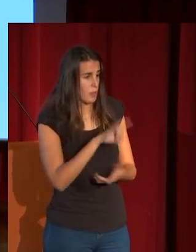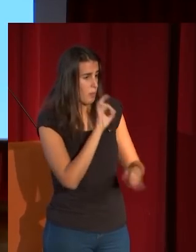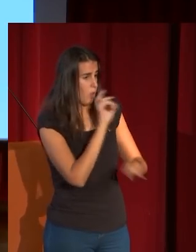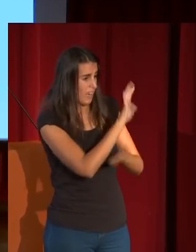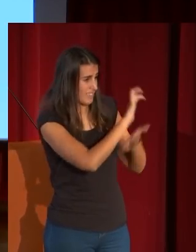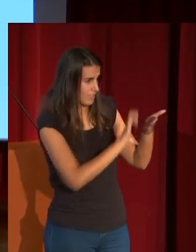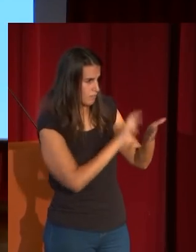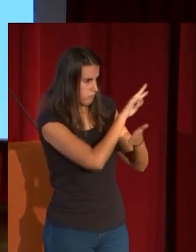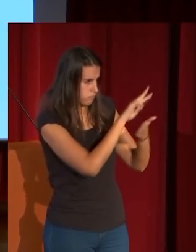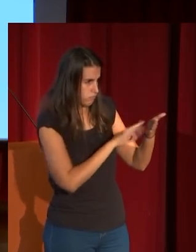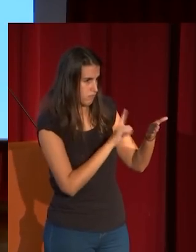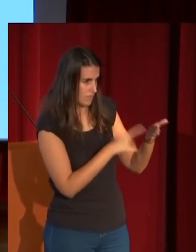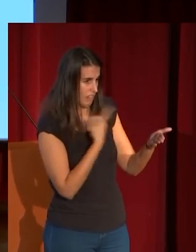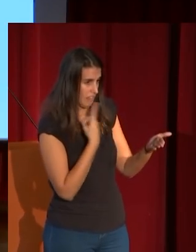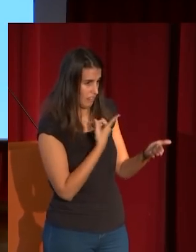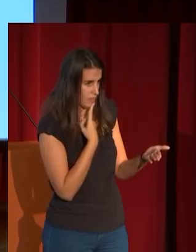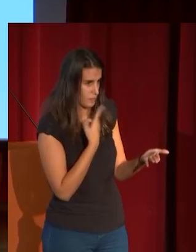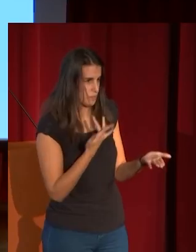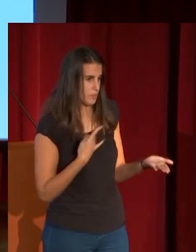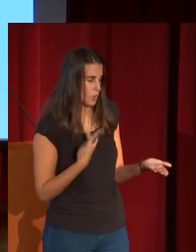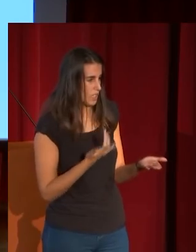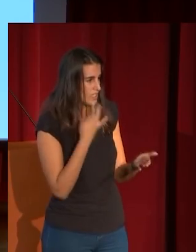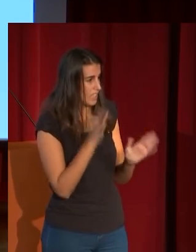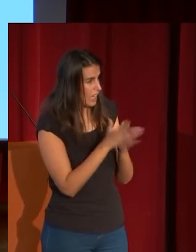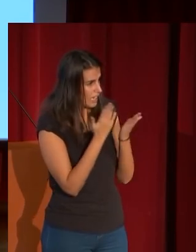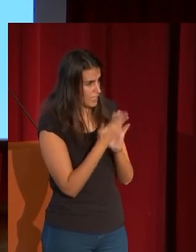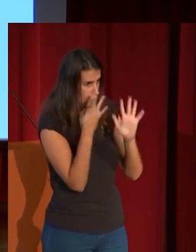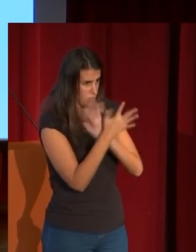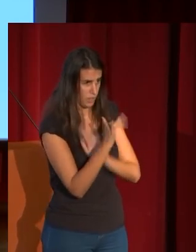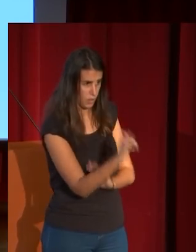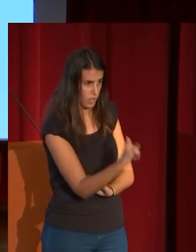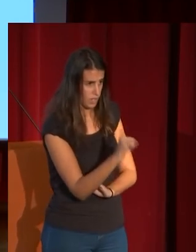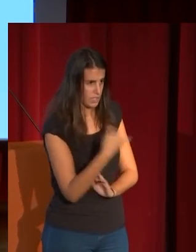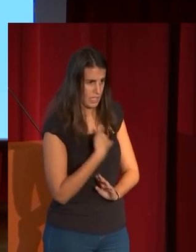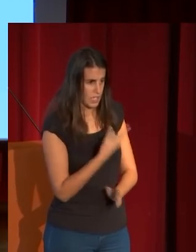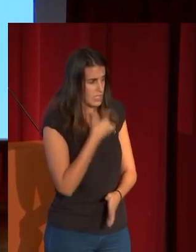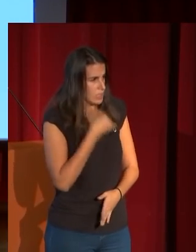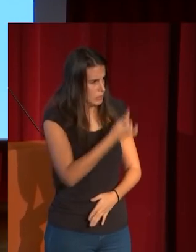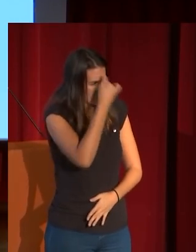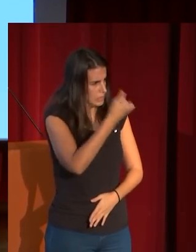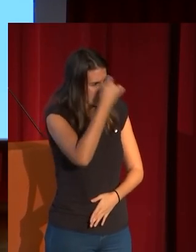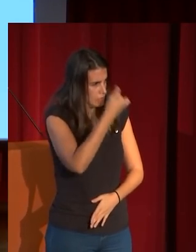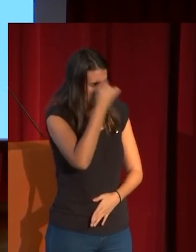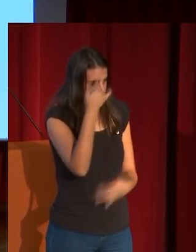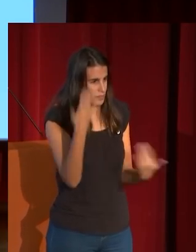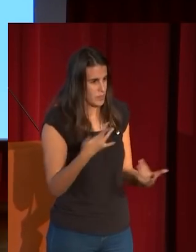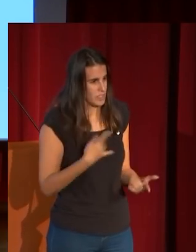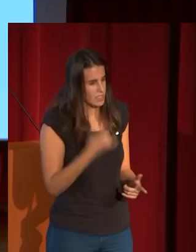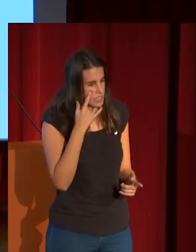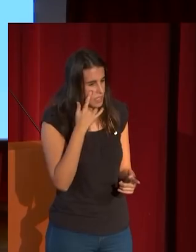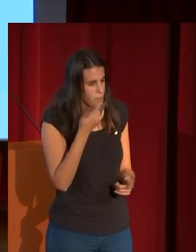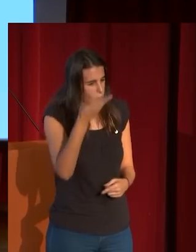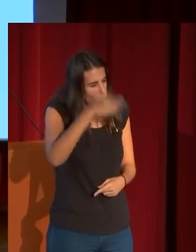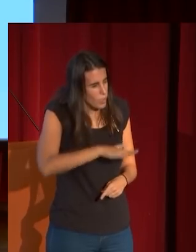Fortuny y está explicado en el catálogo pero ciertamente ese énfasis en la